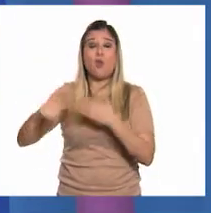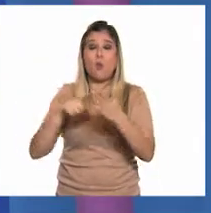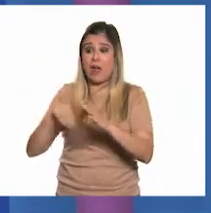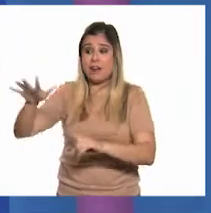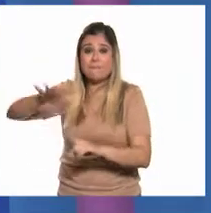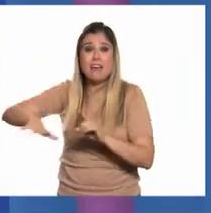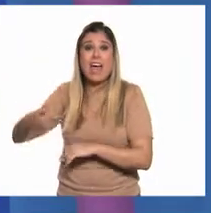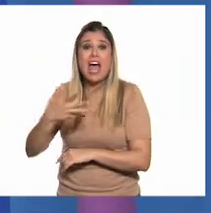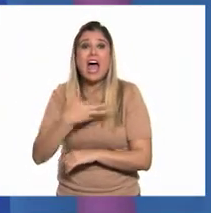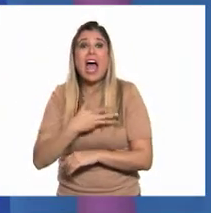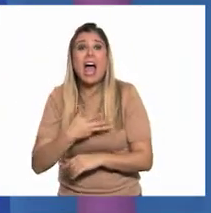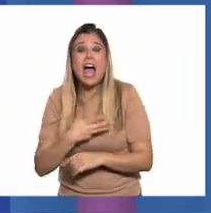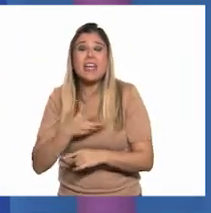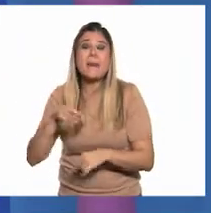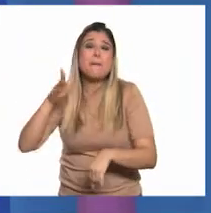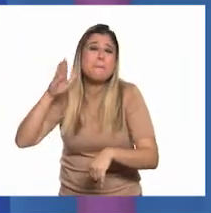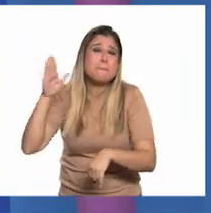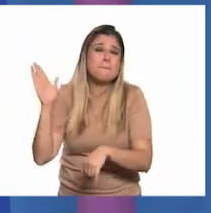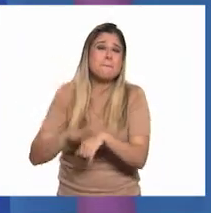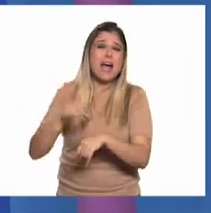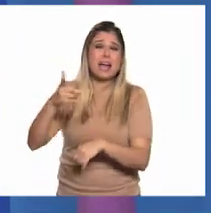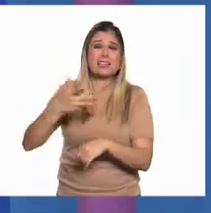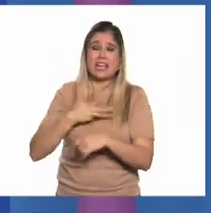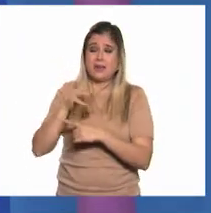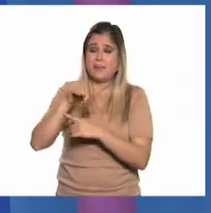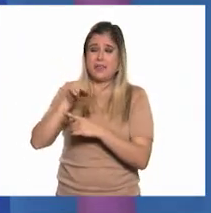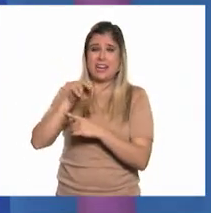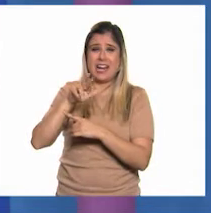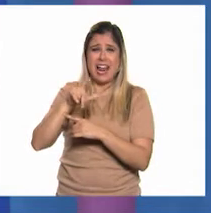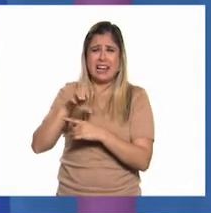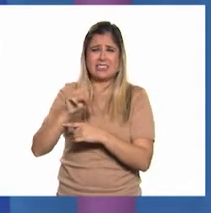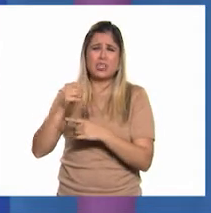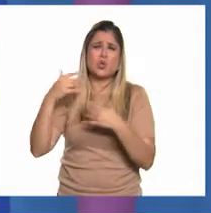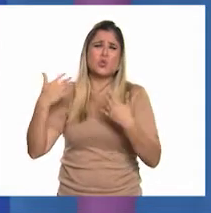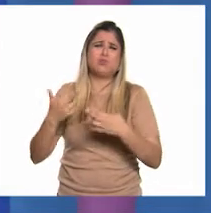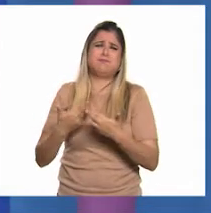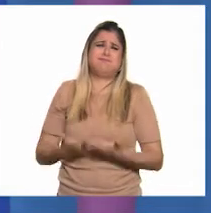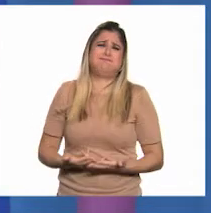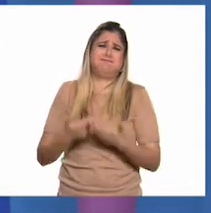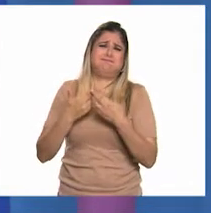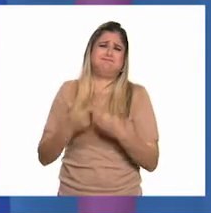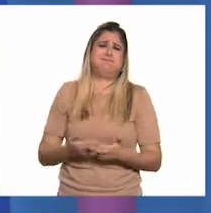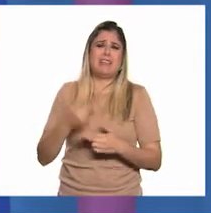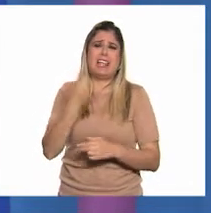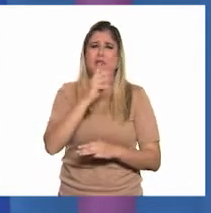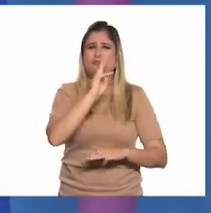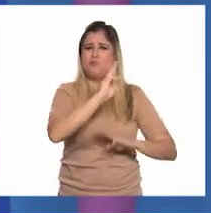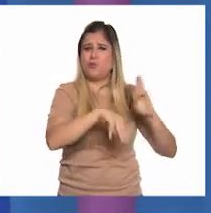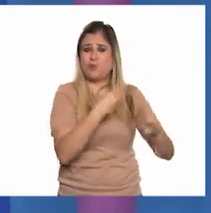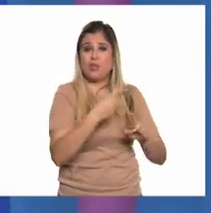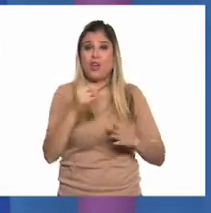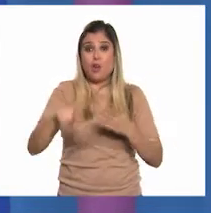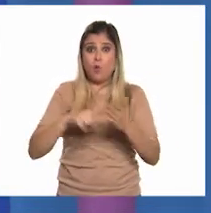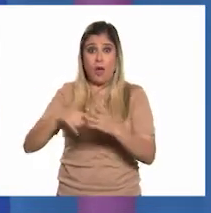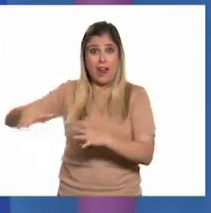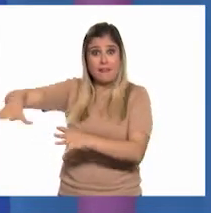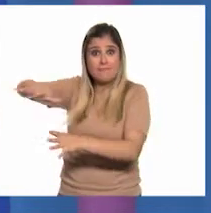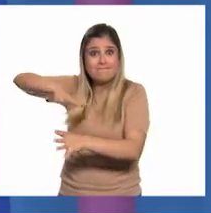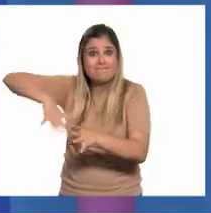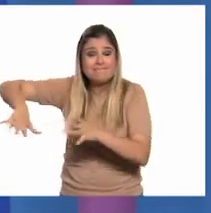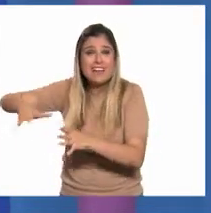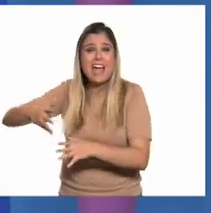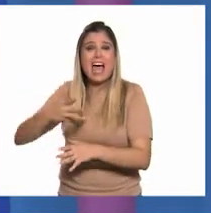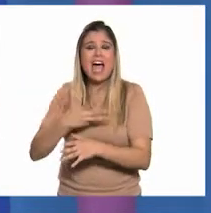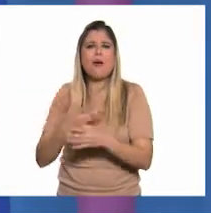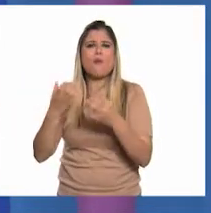con una de las mayores reservas de minerales preciosos en el planeta. Se trata de un espacio que cuenta con todas